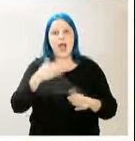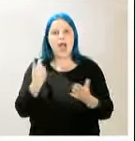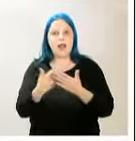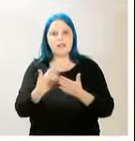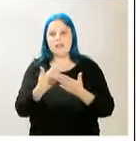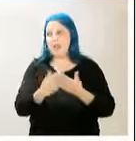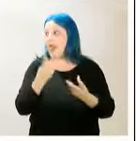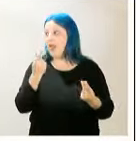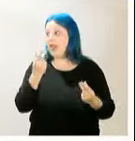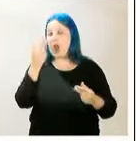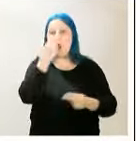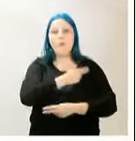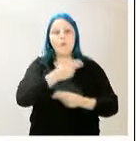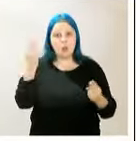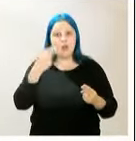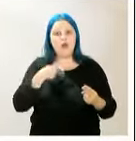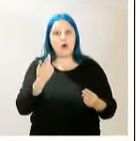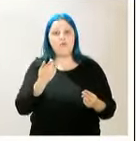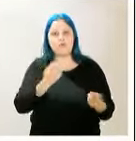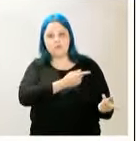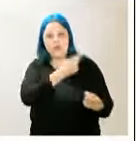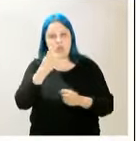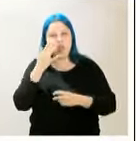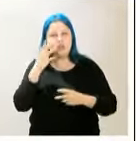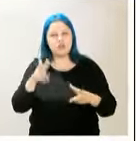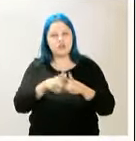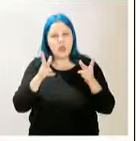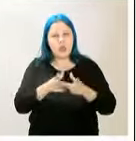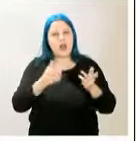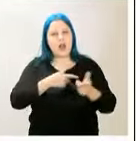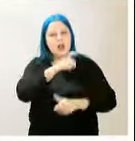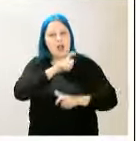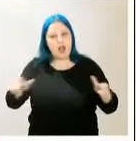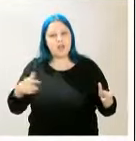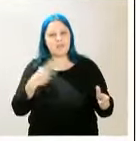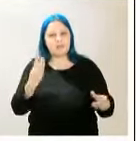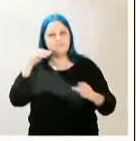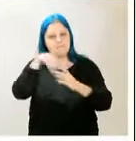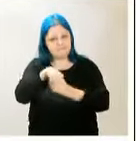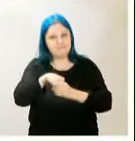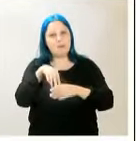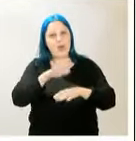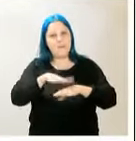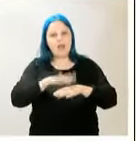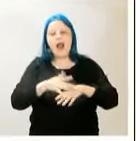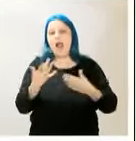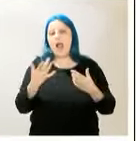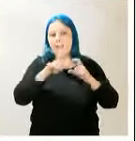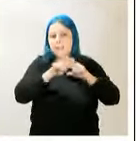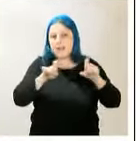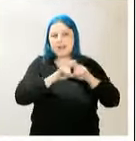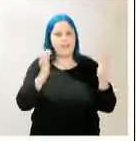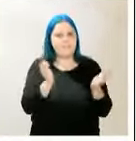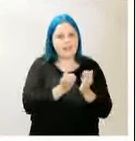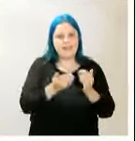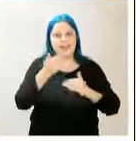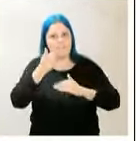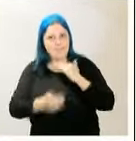público se inyecta realmente en las necesidades sociales de la gente, en las necesidades de las pequeñas y medianas empresas que tan mal lo han